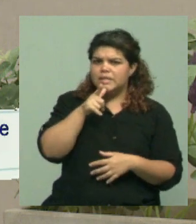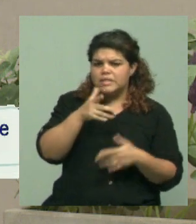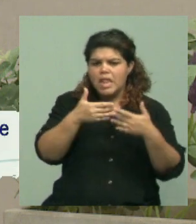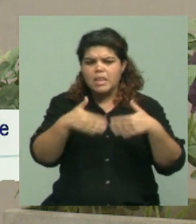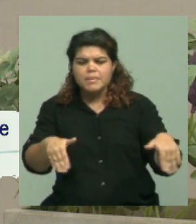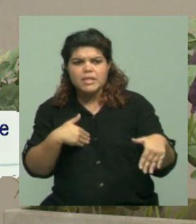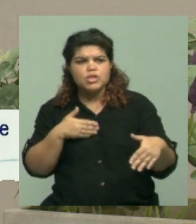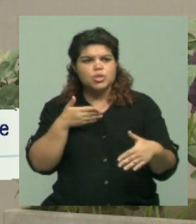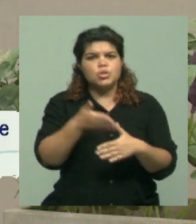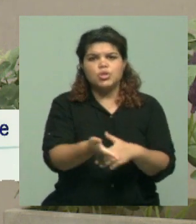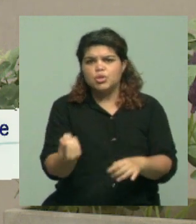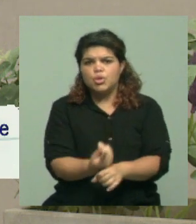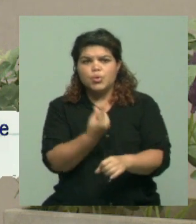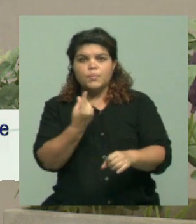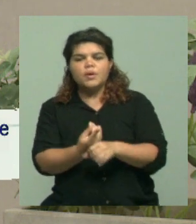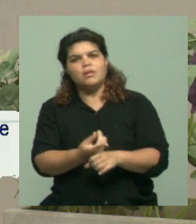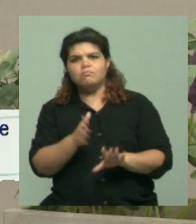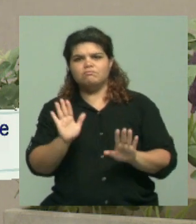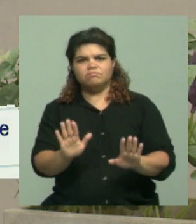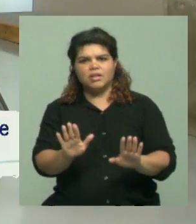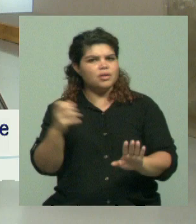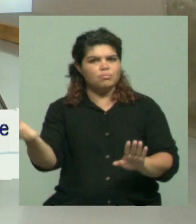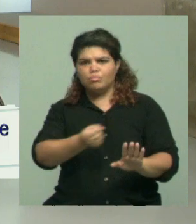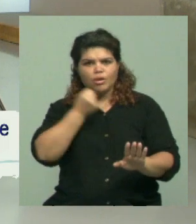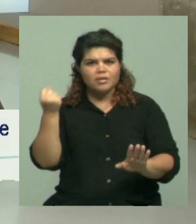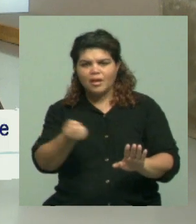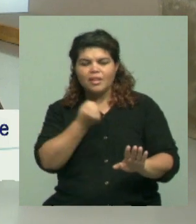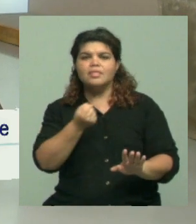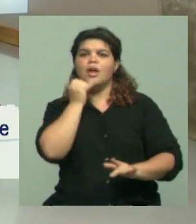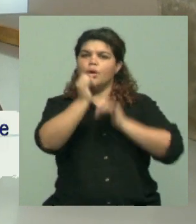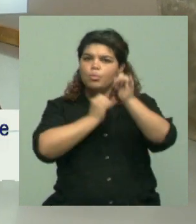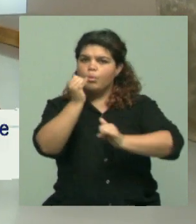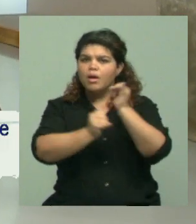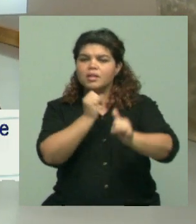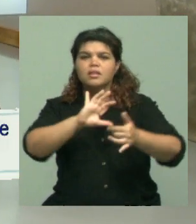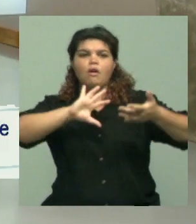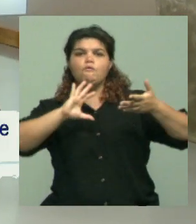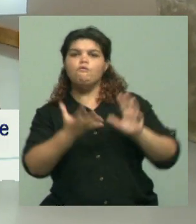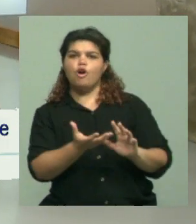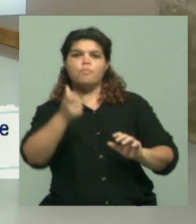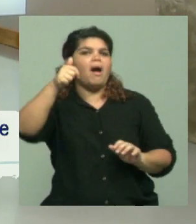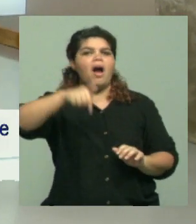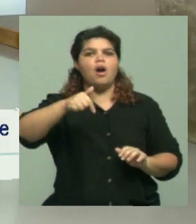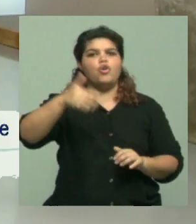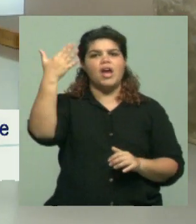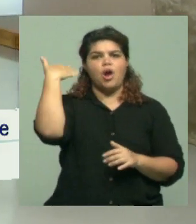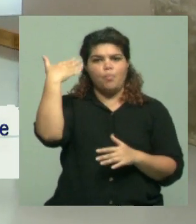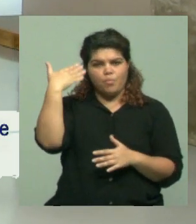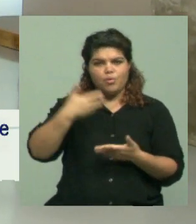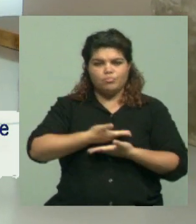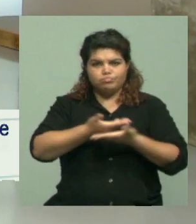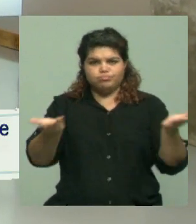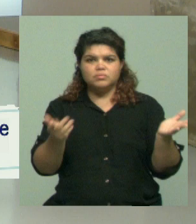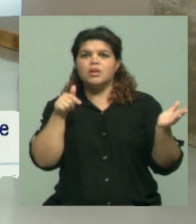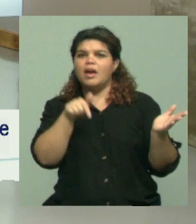decisiones gubernamentales, está bueno que también hablemos de esto, ¿no? ¿Cómo hoy encararon este simposio? ¿Se habló